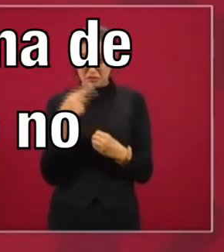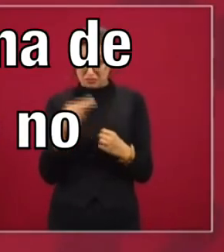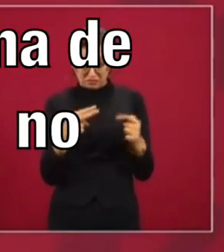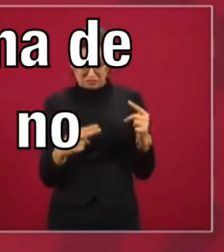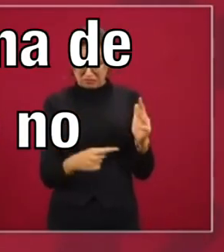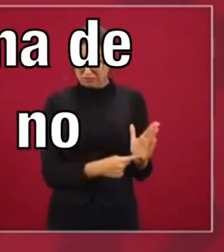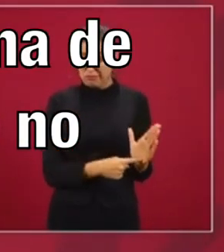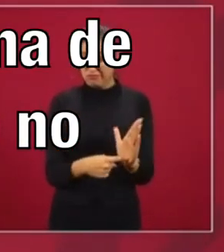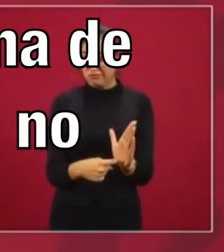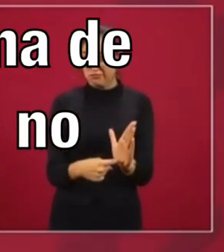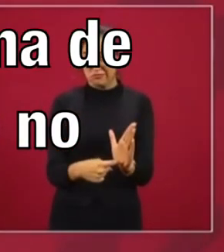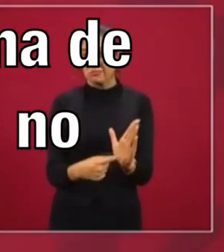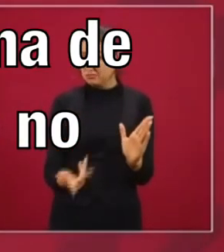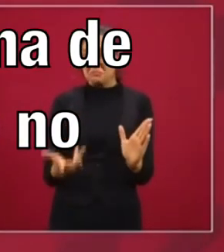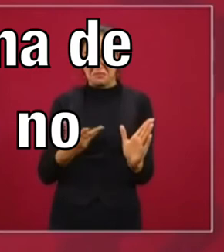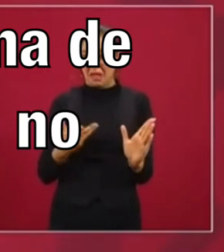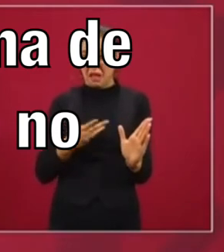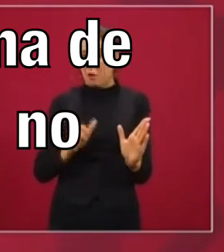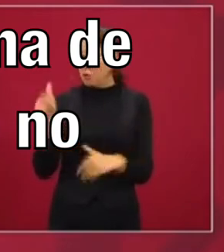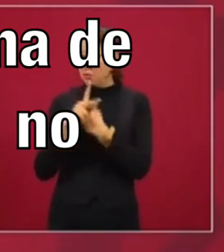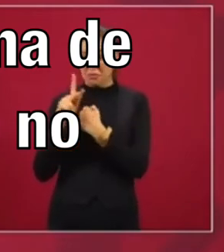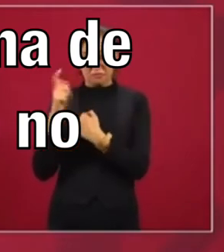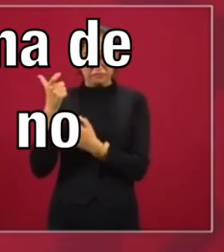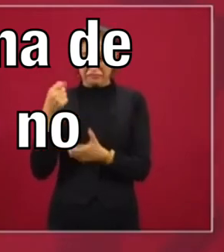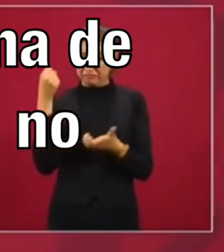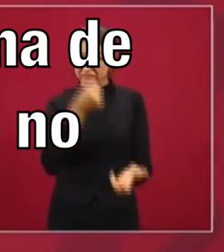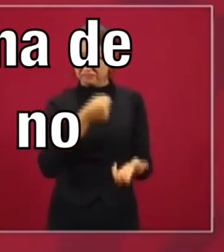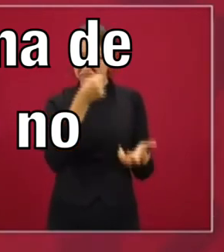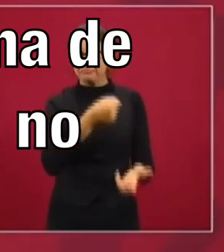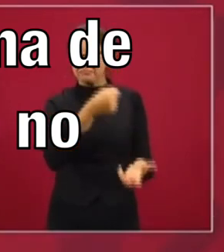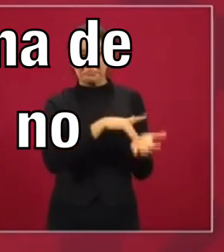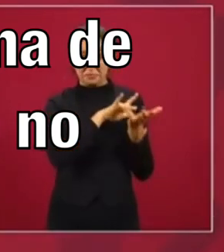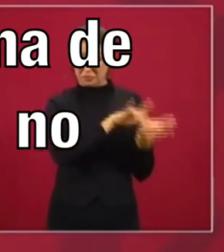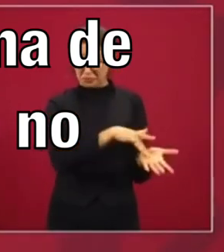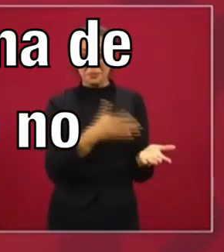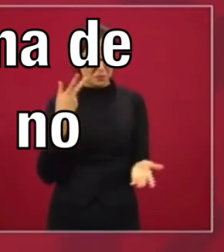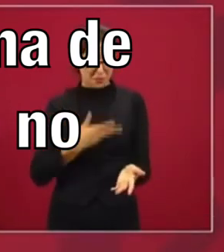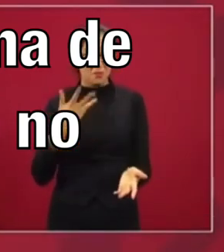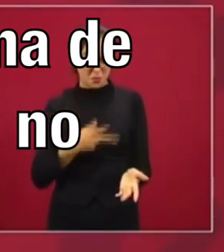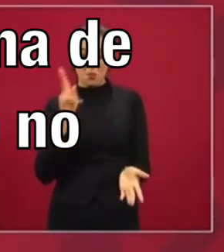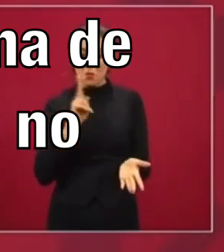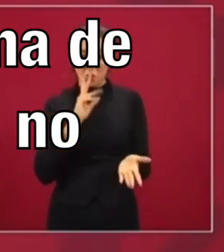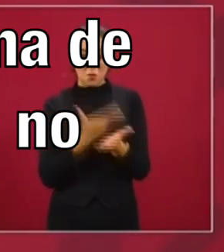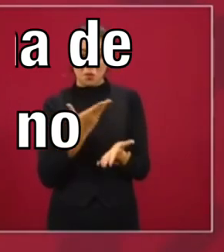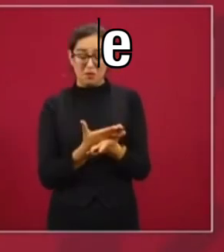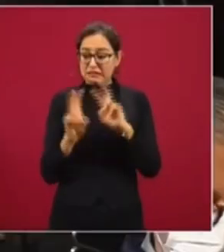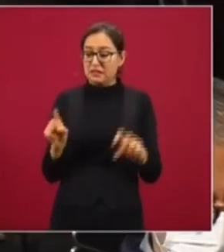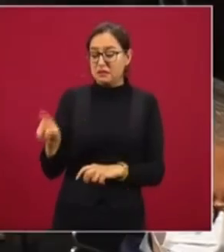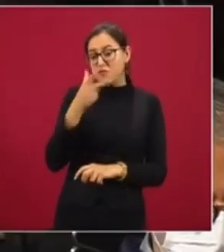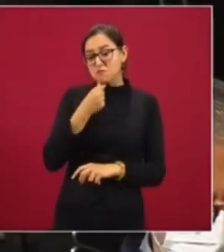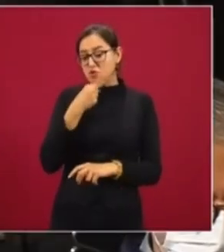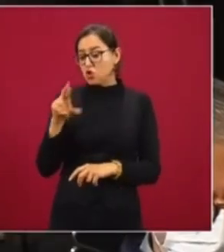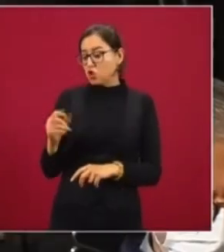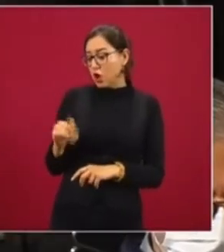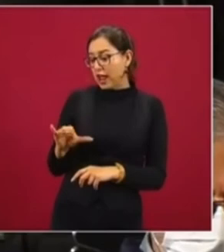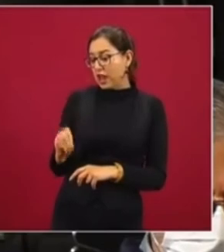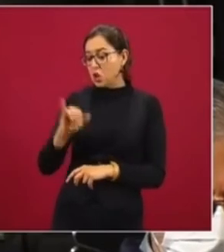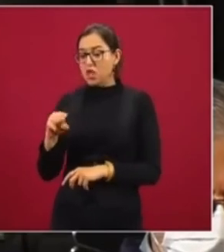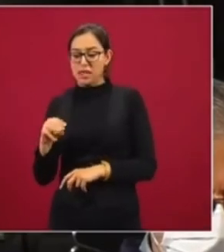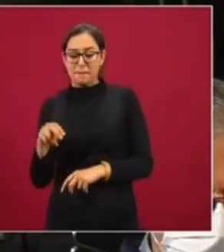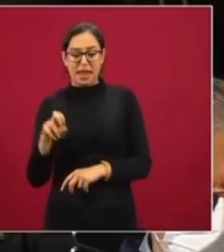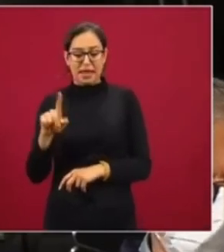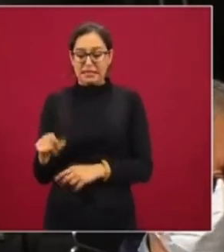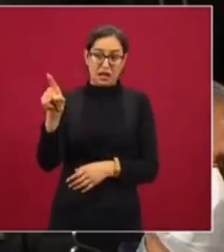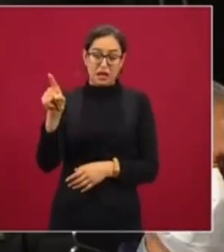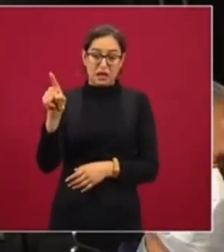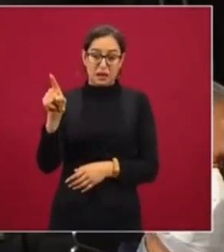de que están financiadas por organizaciones extranjeras, fundaciones extranjeras, y que el propósito es oponerse a Tren Maya. Rogelio Jiménez Pons decía que ya